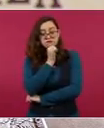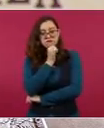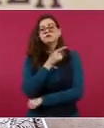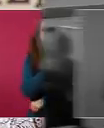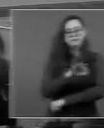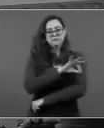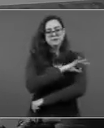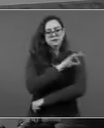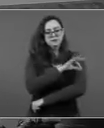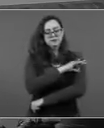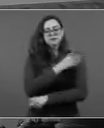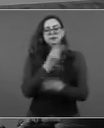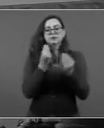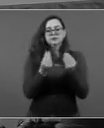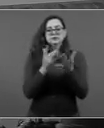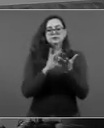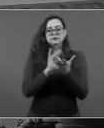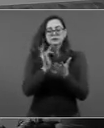de hacerlo.